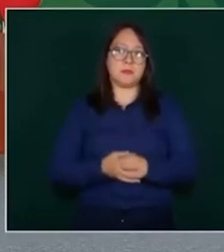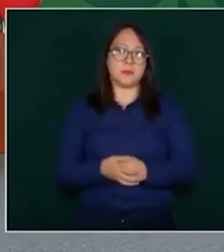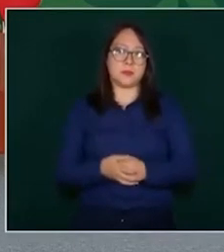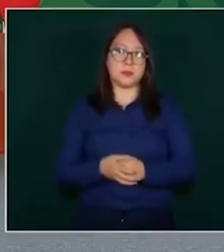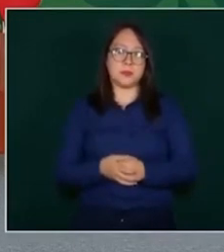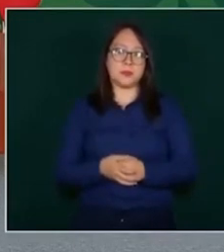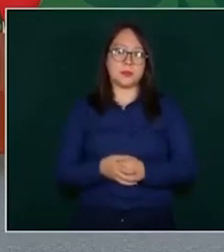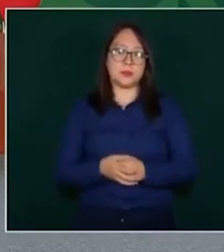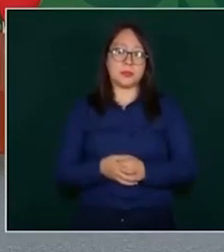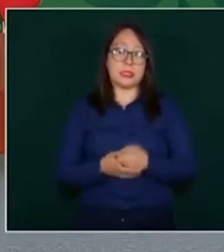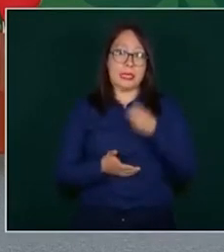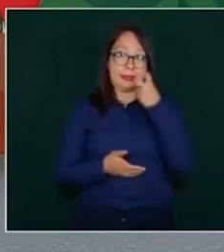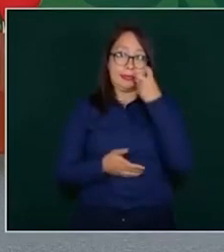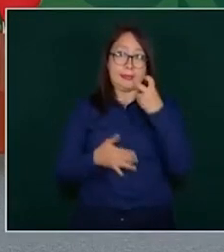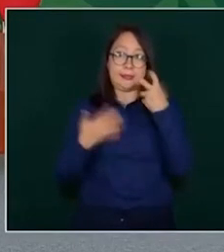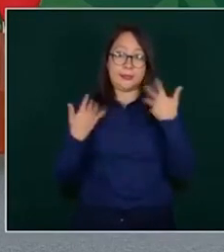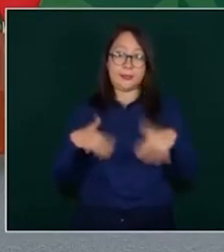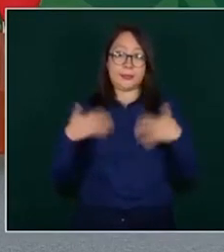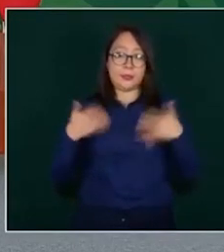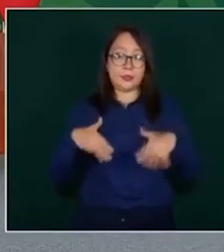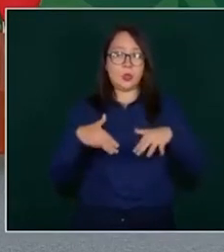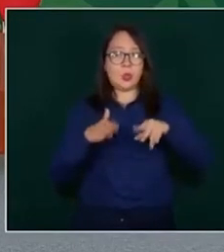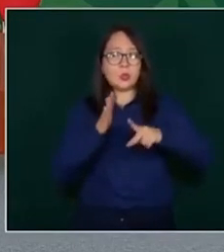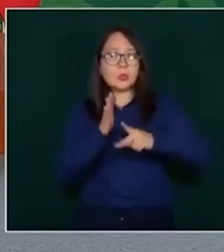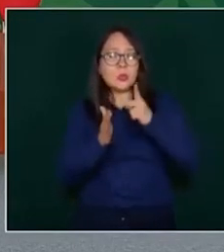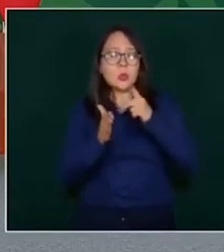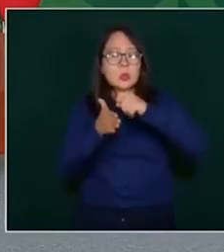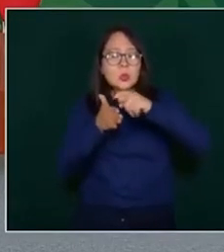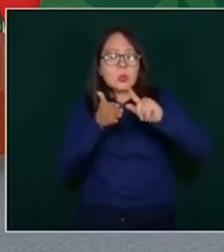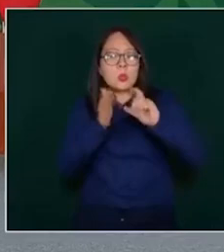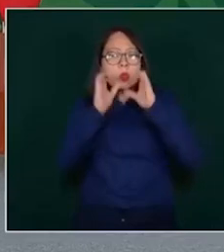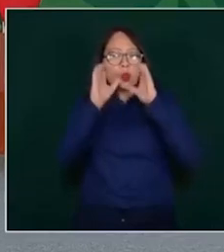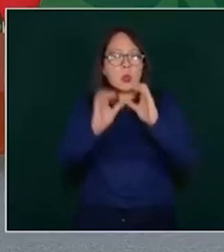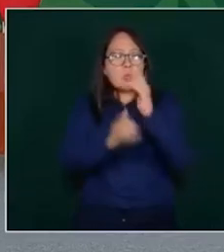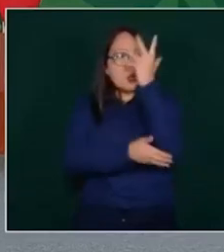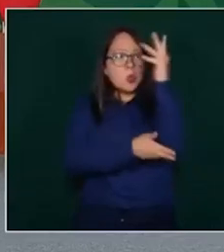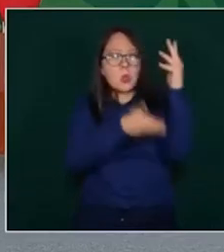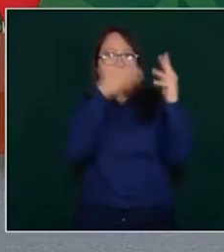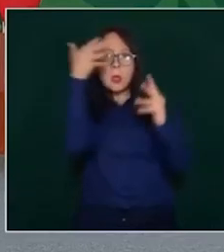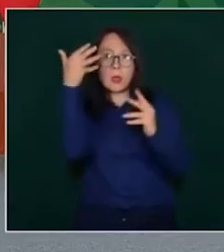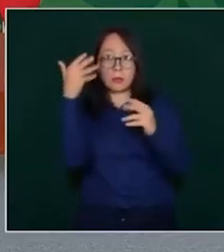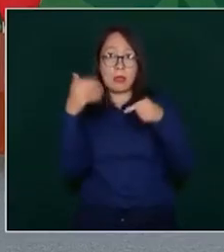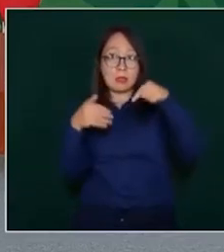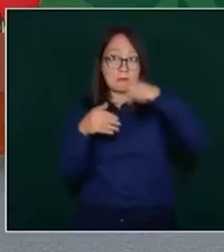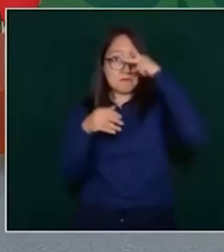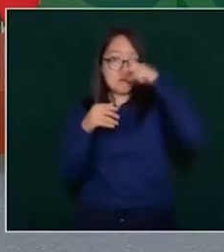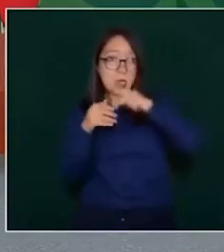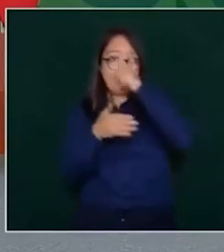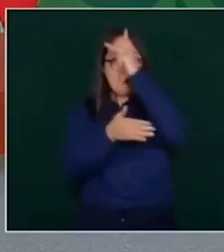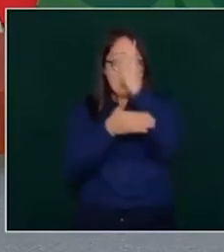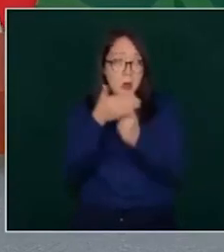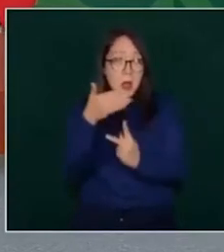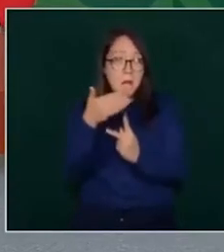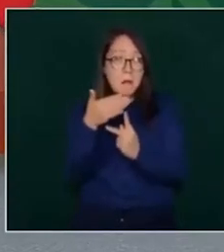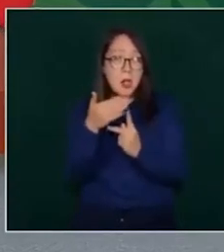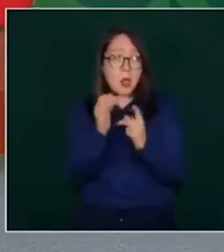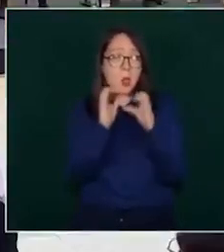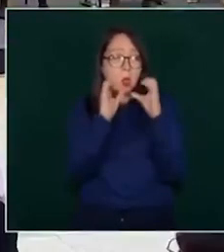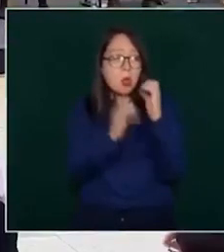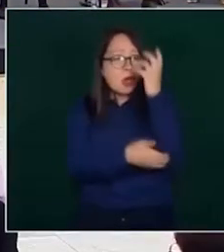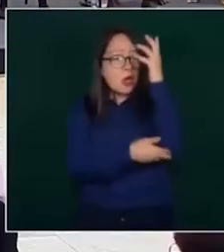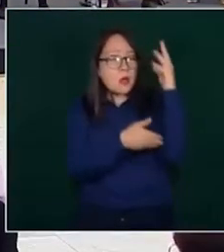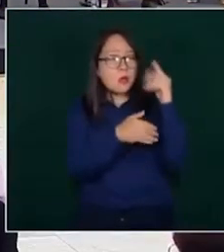Esto es reforestación. El programa de reforestación de México es el programa